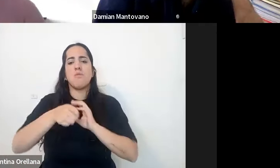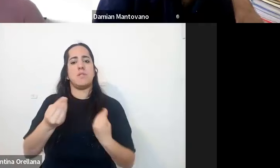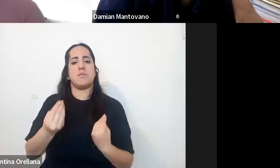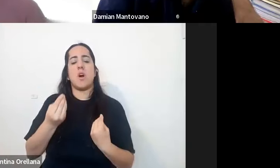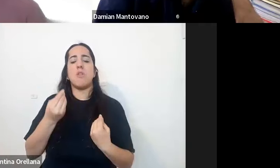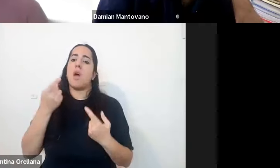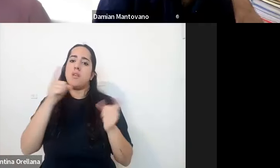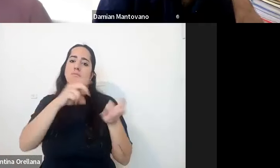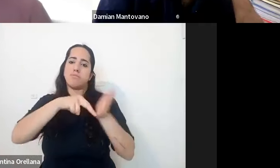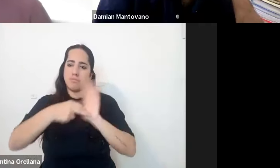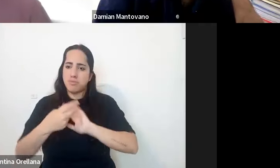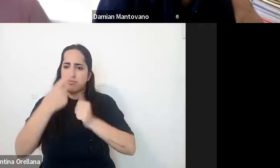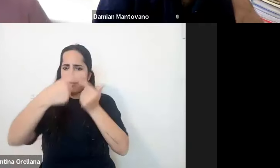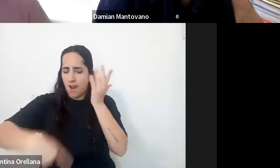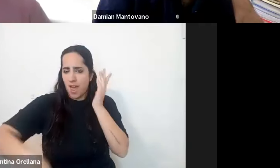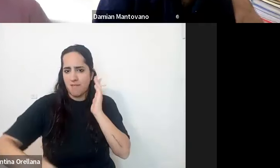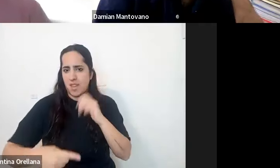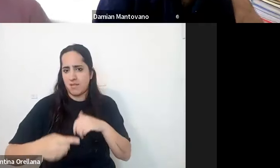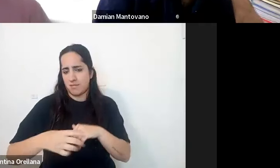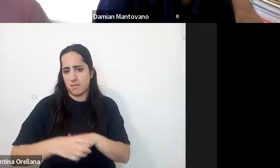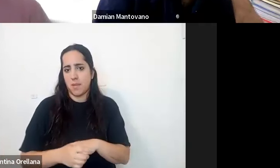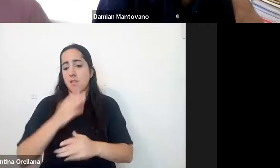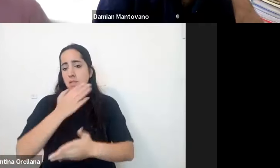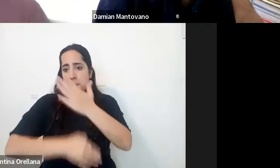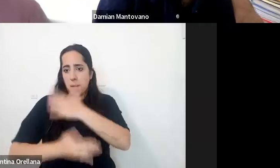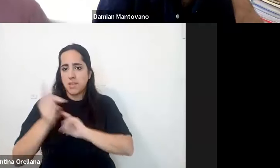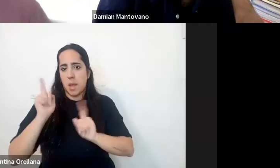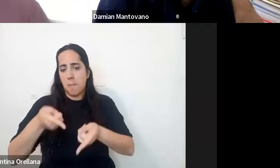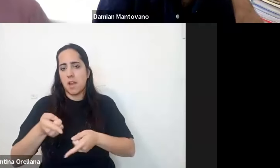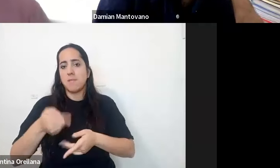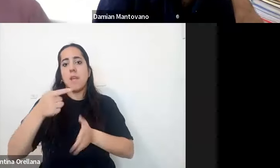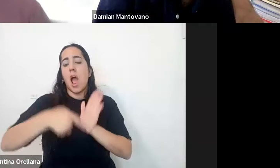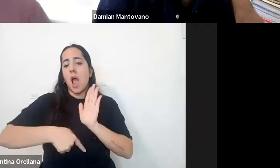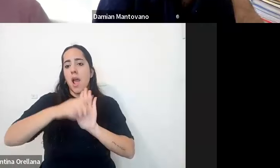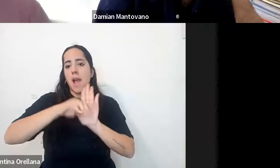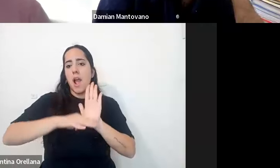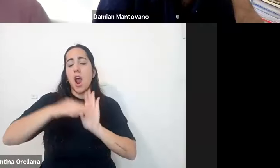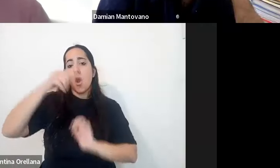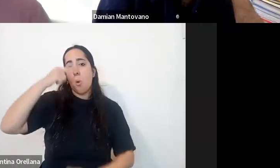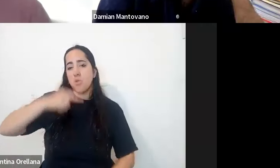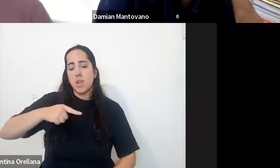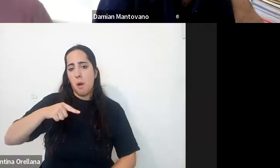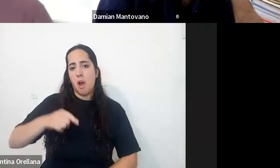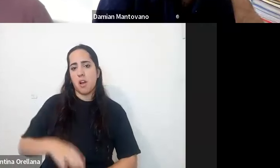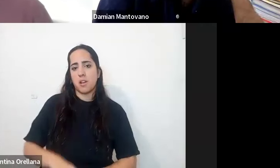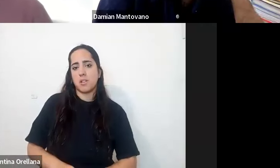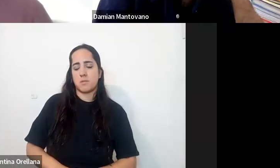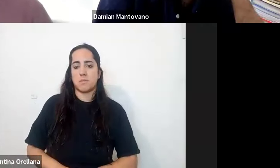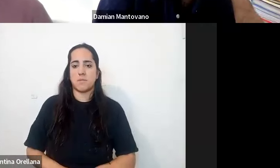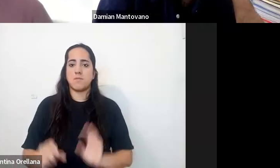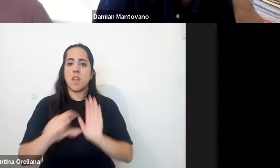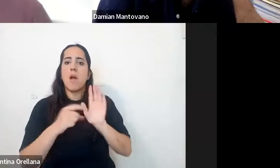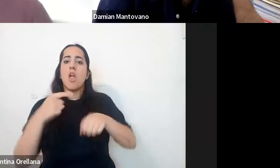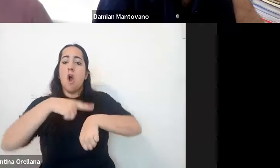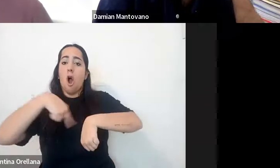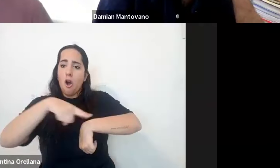trastornos que existen y discapacidades y hay una última parte que en términos de horas